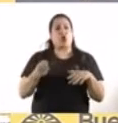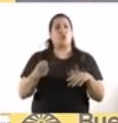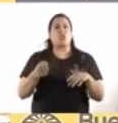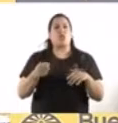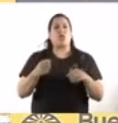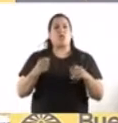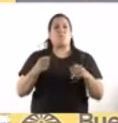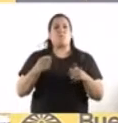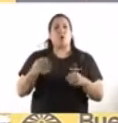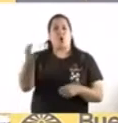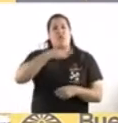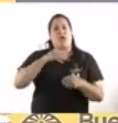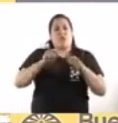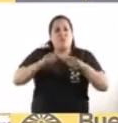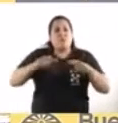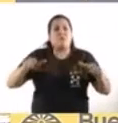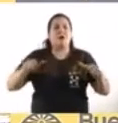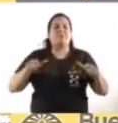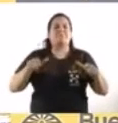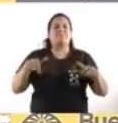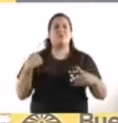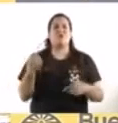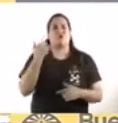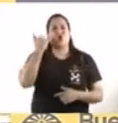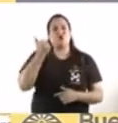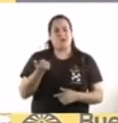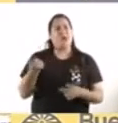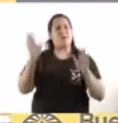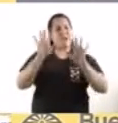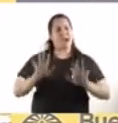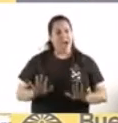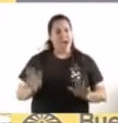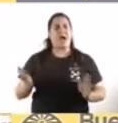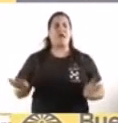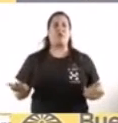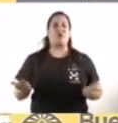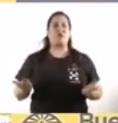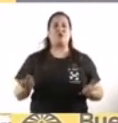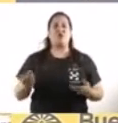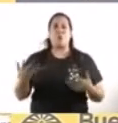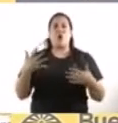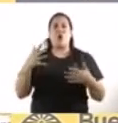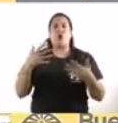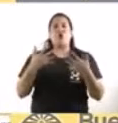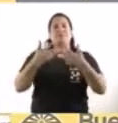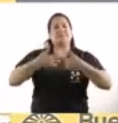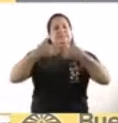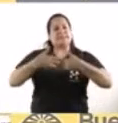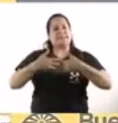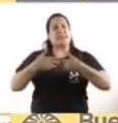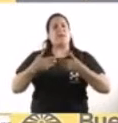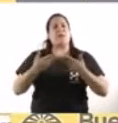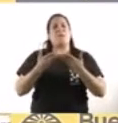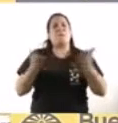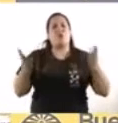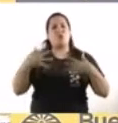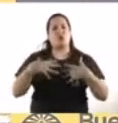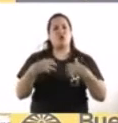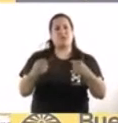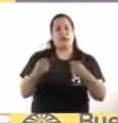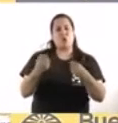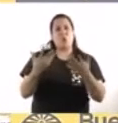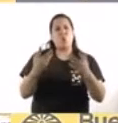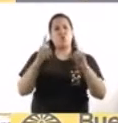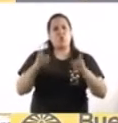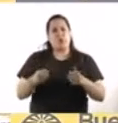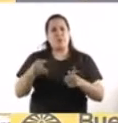el sistema público, que lo hemos adaptado a esta situación, con una readecuación del espacio público, para poder realizar cada vez